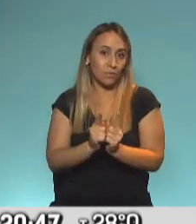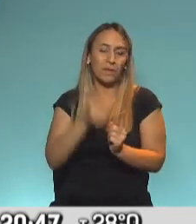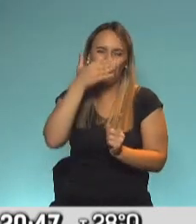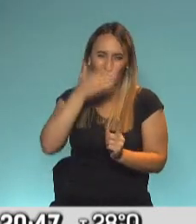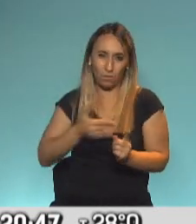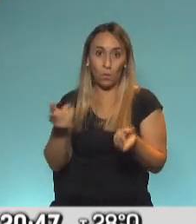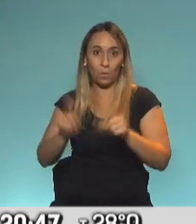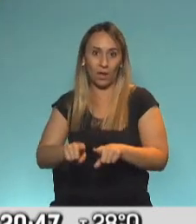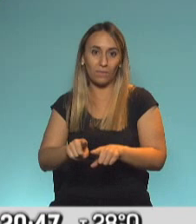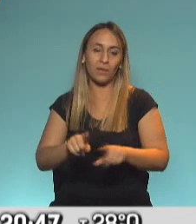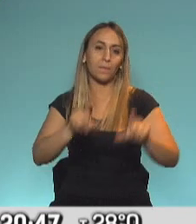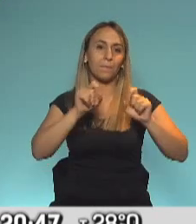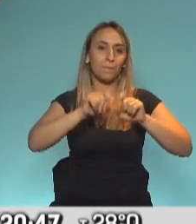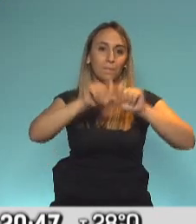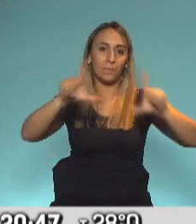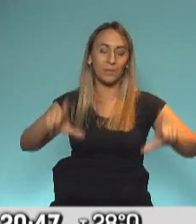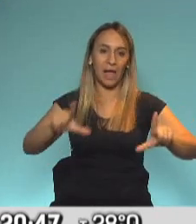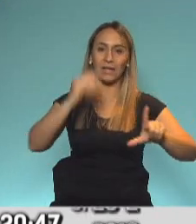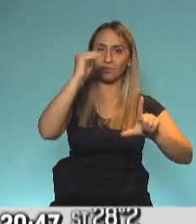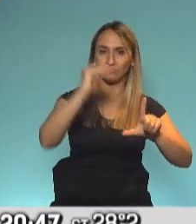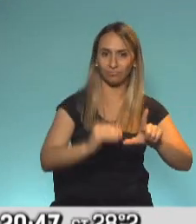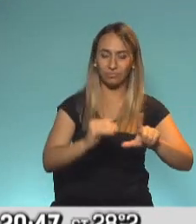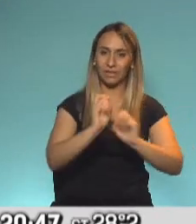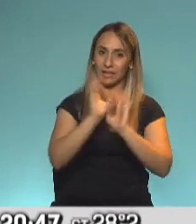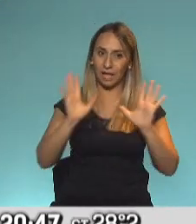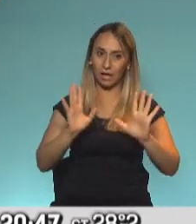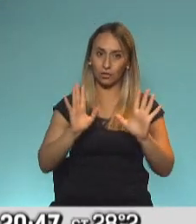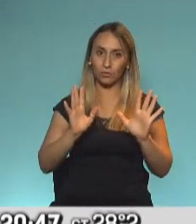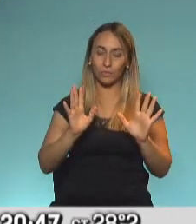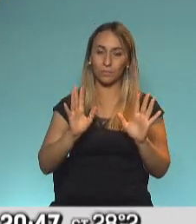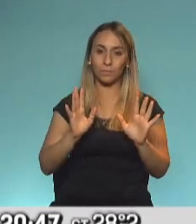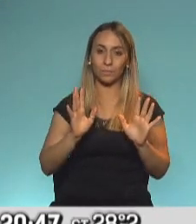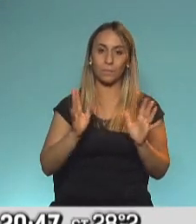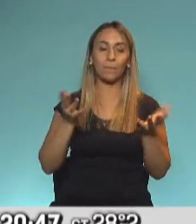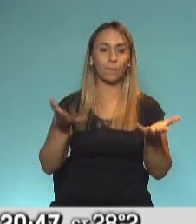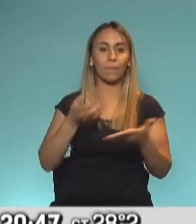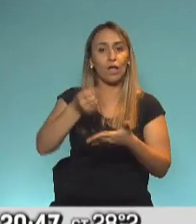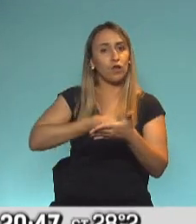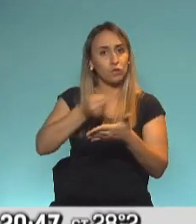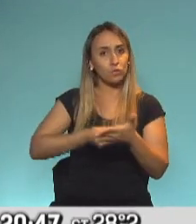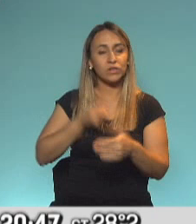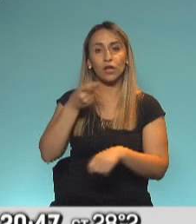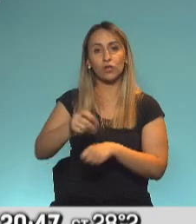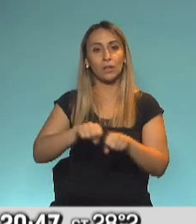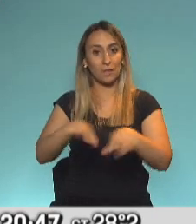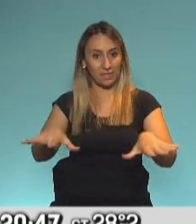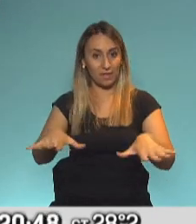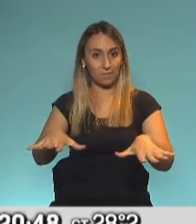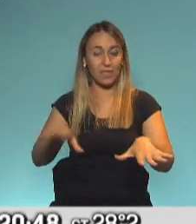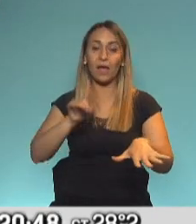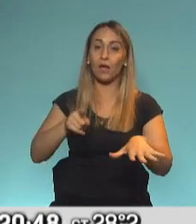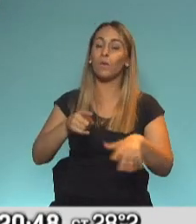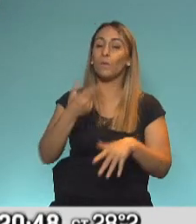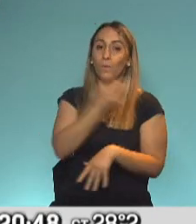volver y ya tener en placas y en algo más concreto todo lo hablado, la lucha contra la pandemia, lo que viene con las